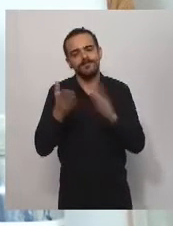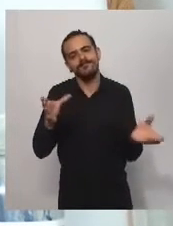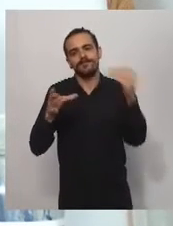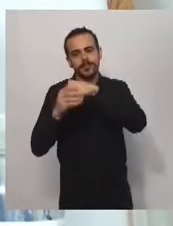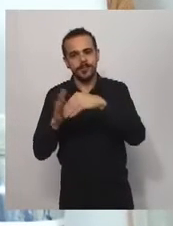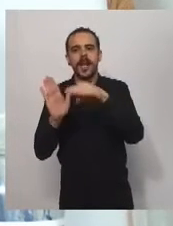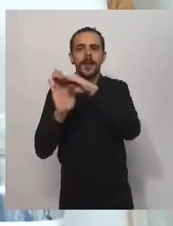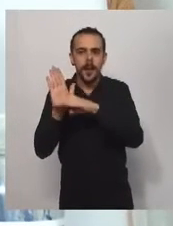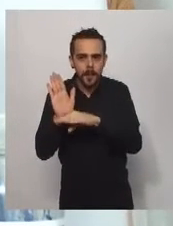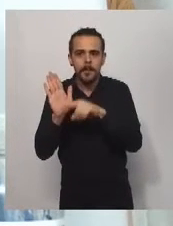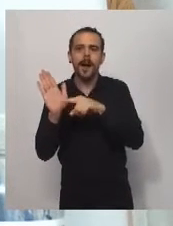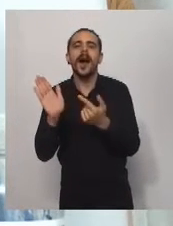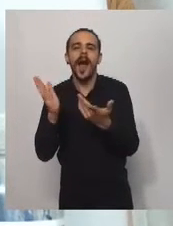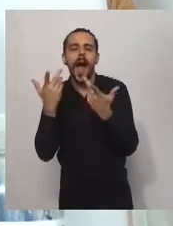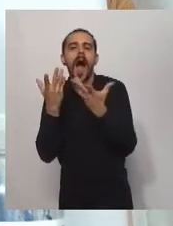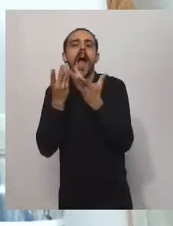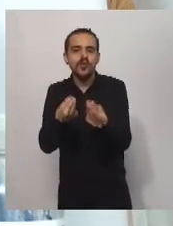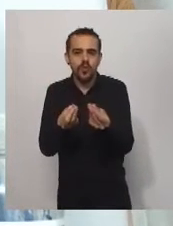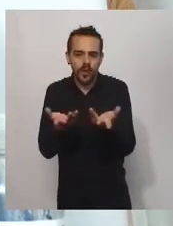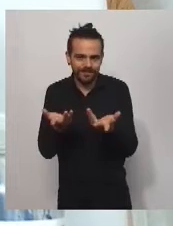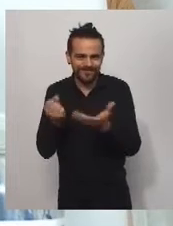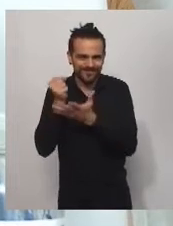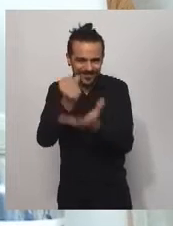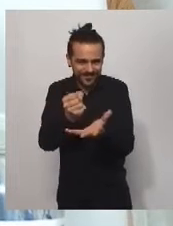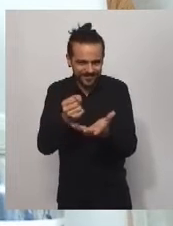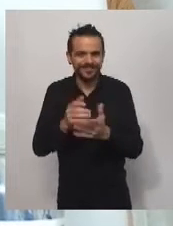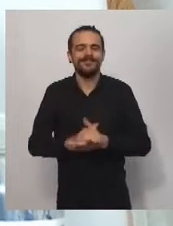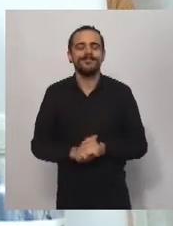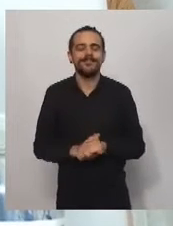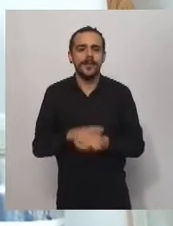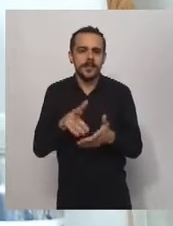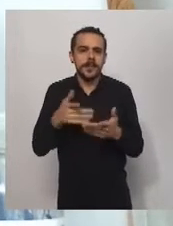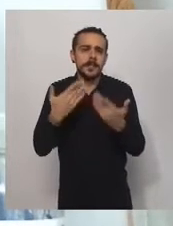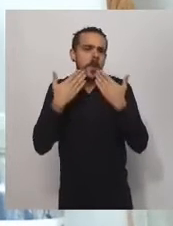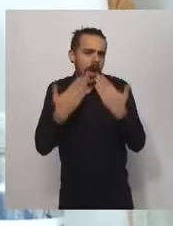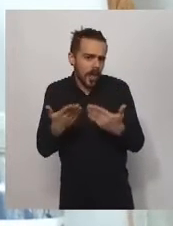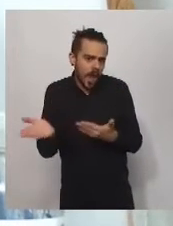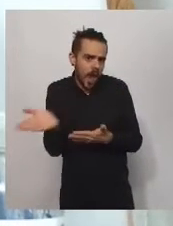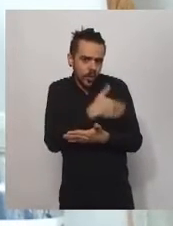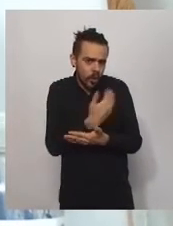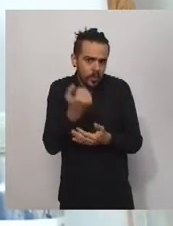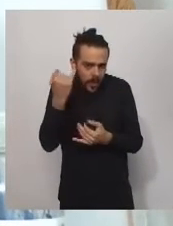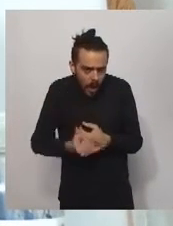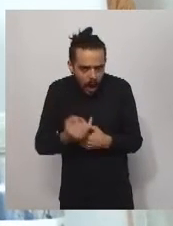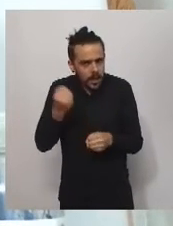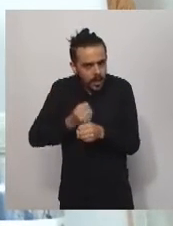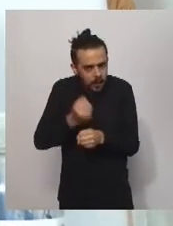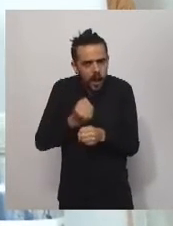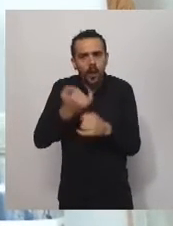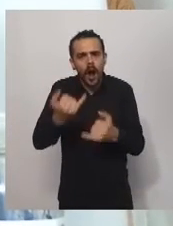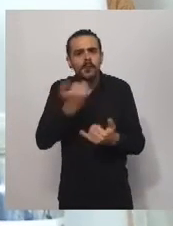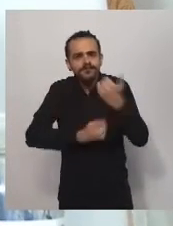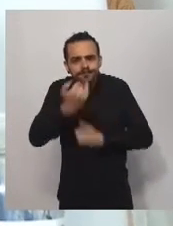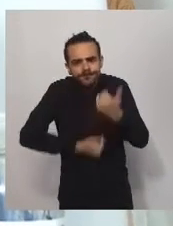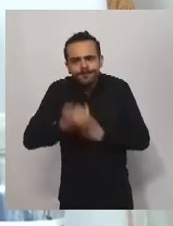repetir, para lograr este objetivo de poder tener a los clubes incluidos dentro de estos beneficios,